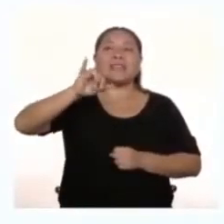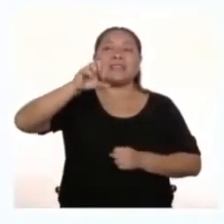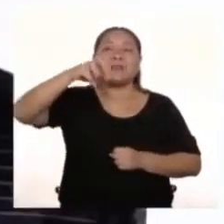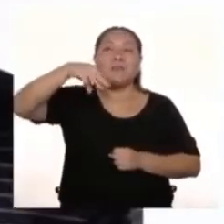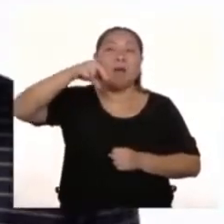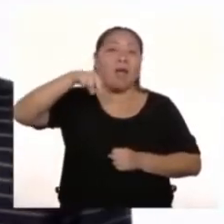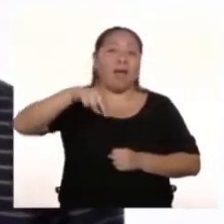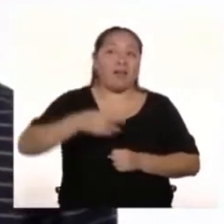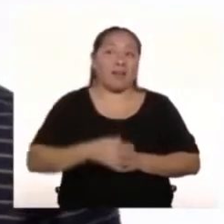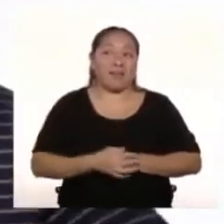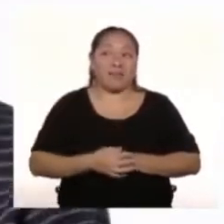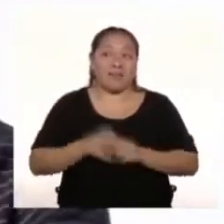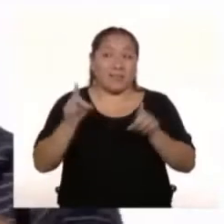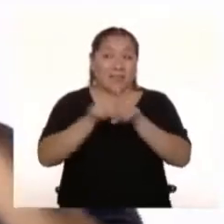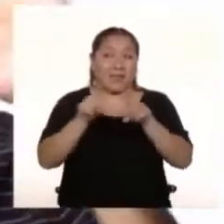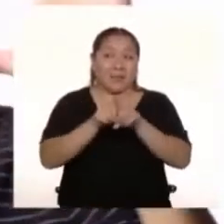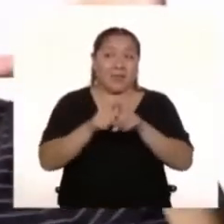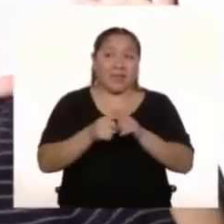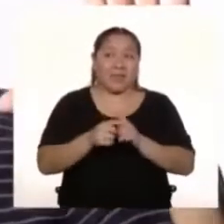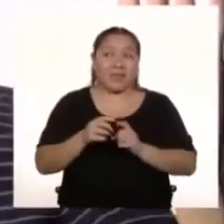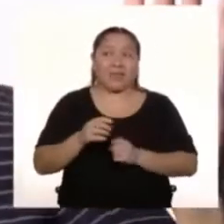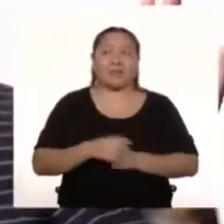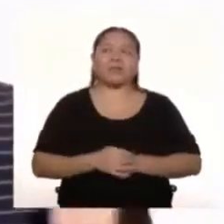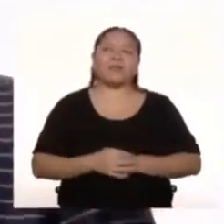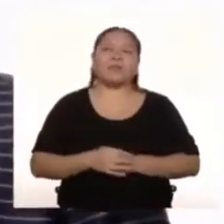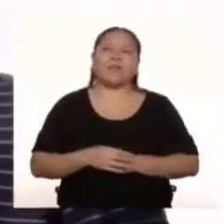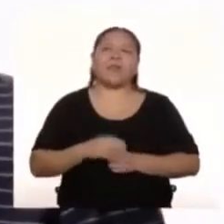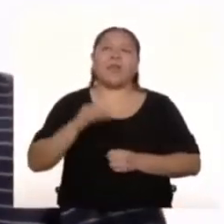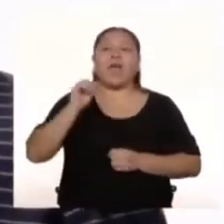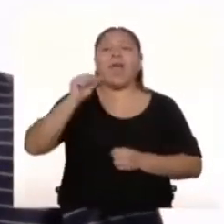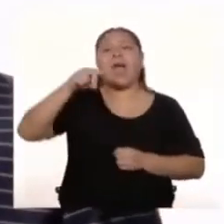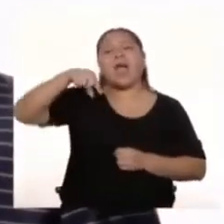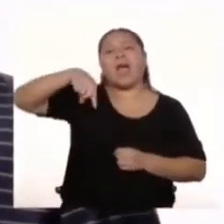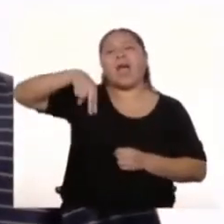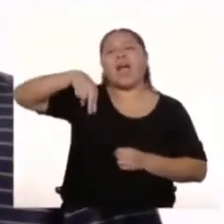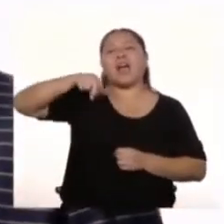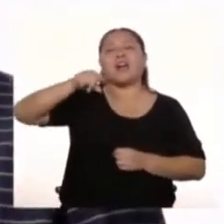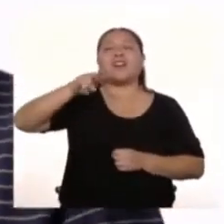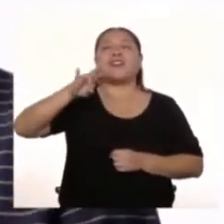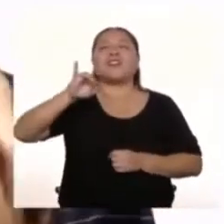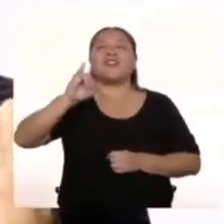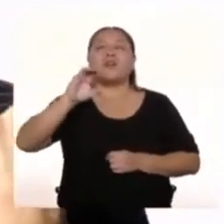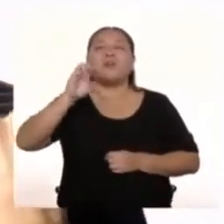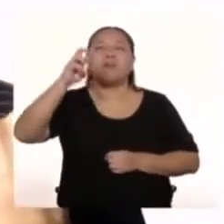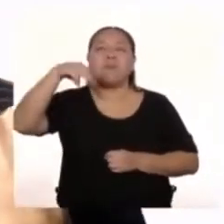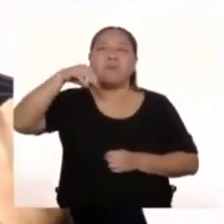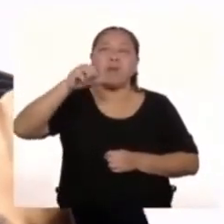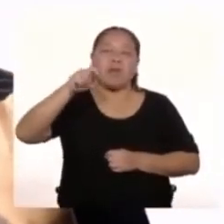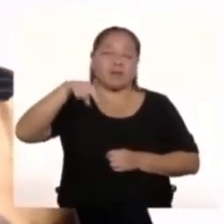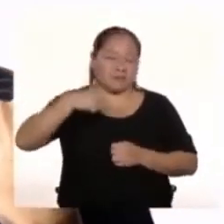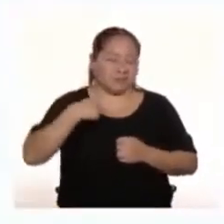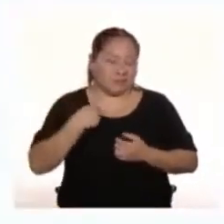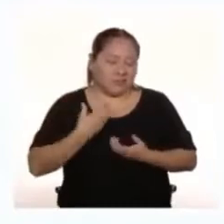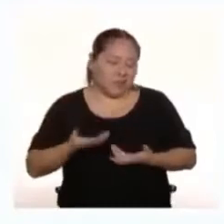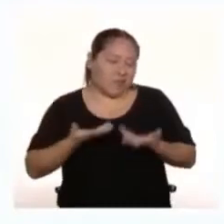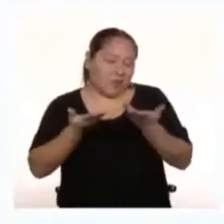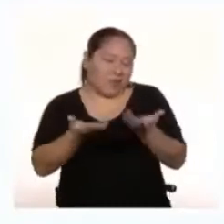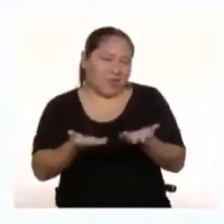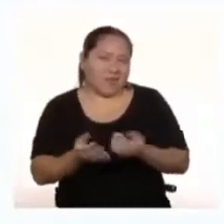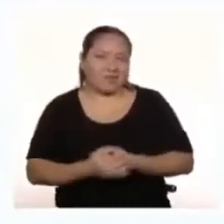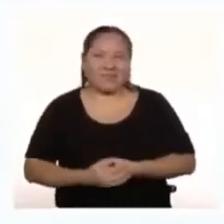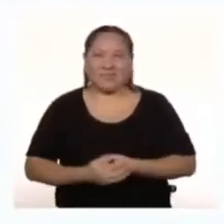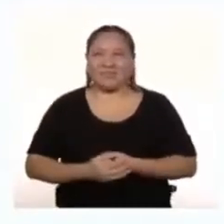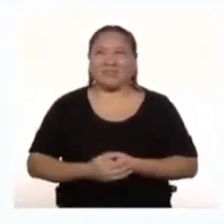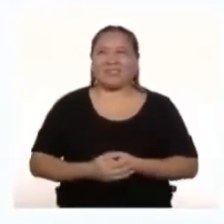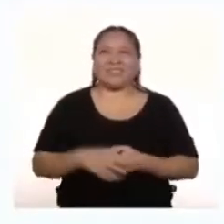Morocho Y además Angler Man Quien llegará a ustedes Muy pronto Gracias a este servicio Ahora